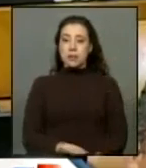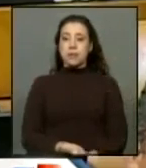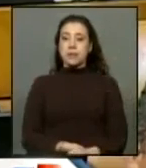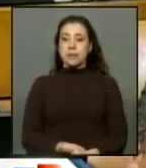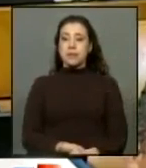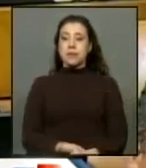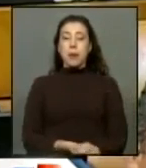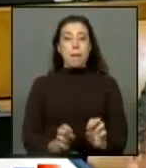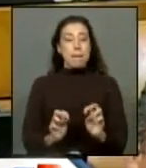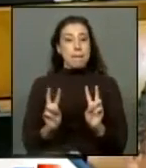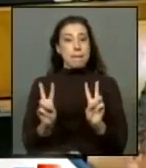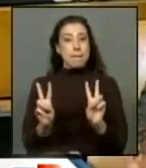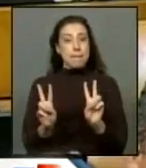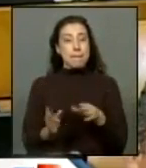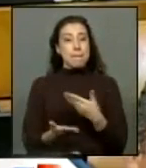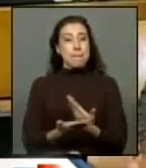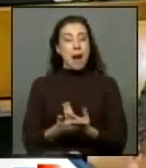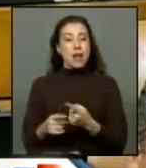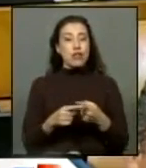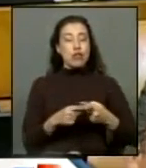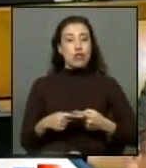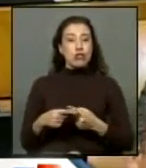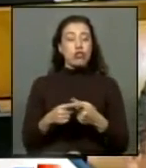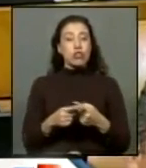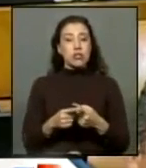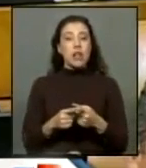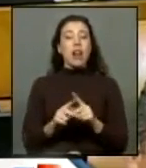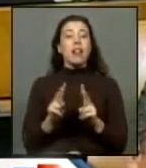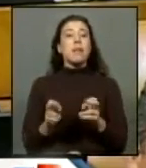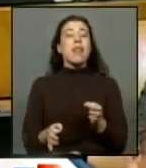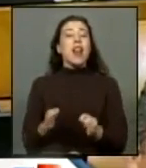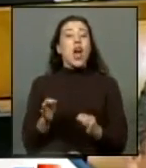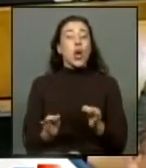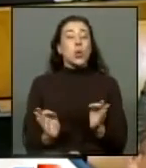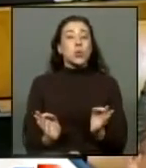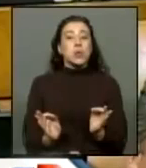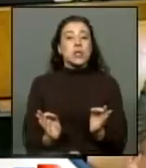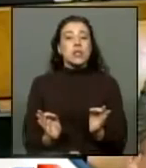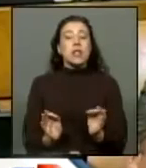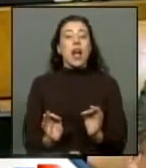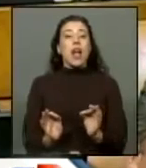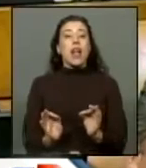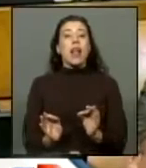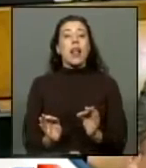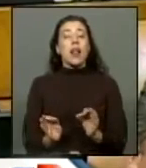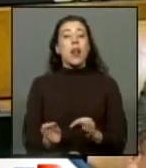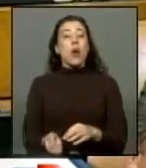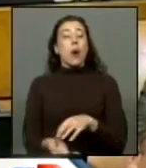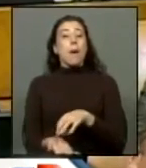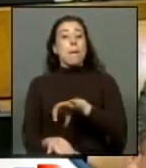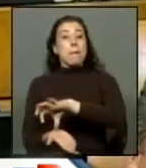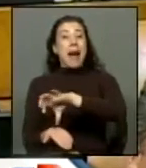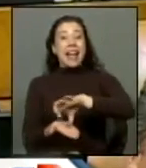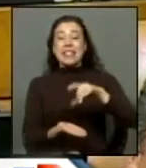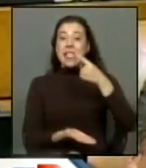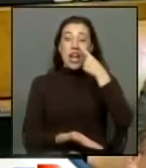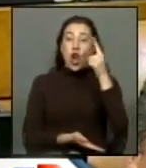la paz social es fruto de la justicia y los pueblos que desconoce su historia